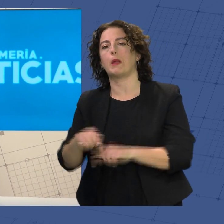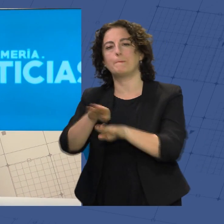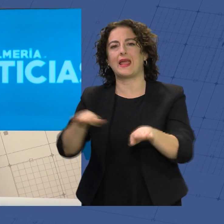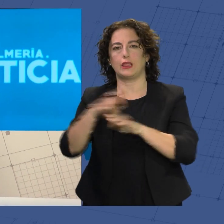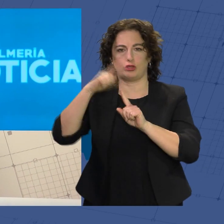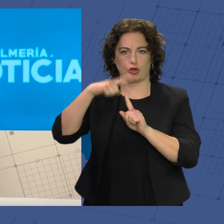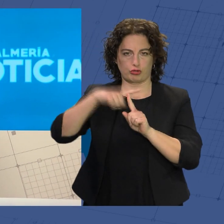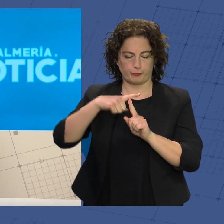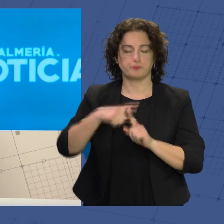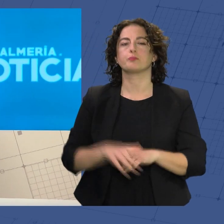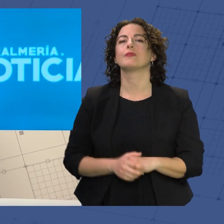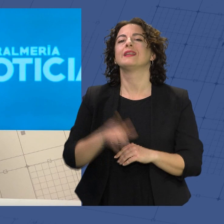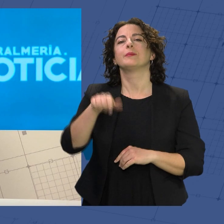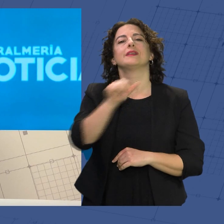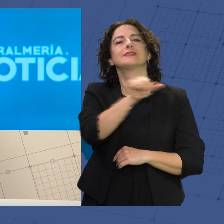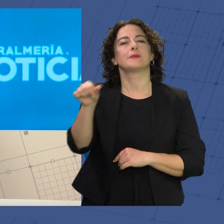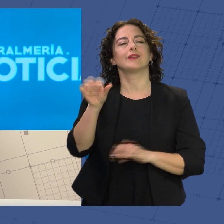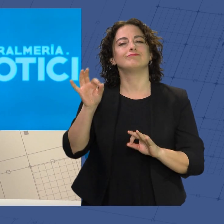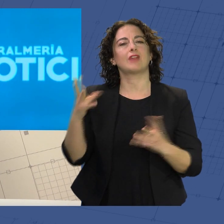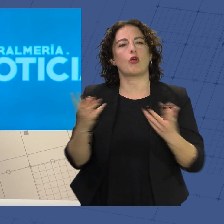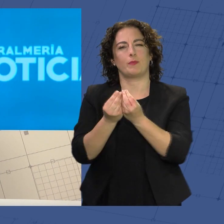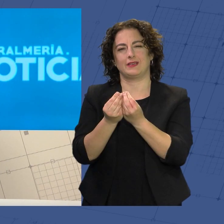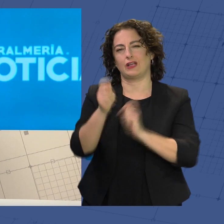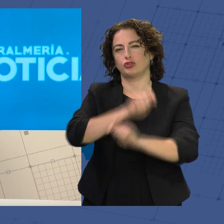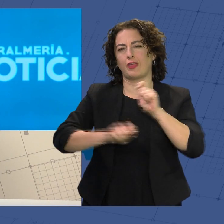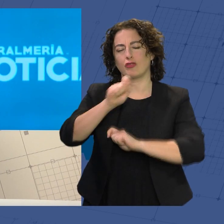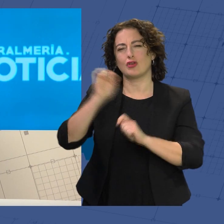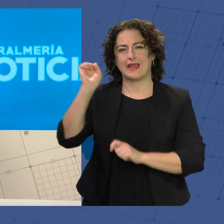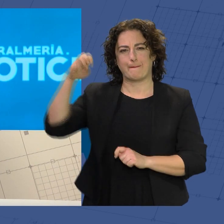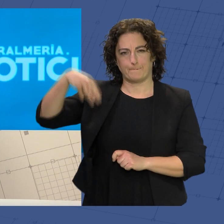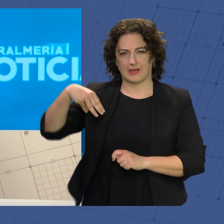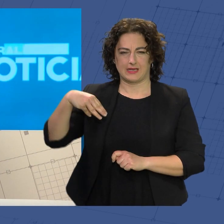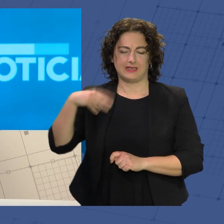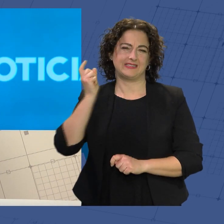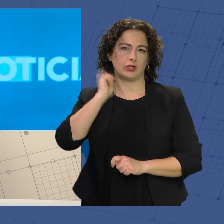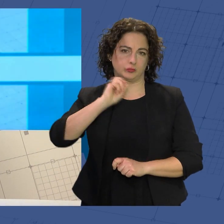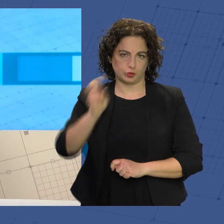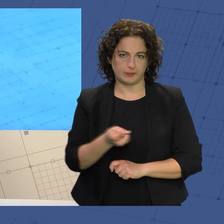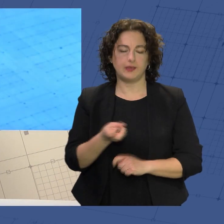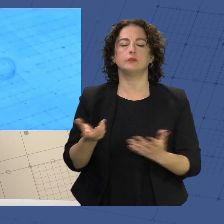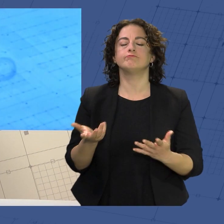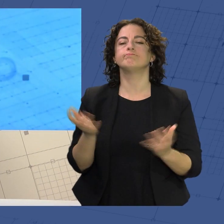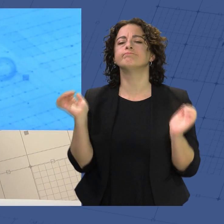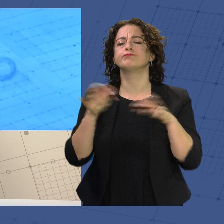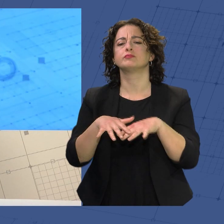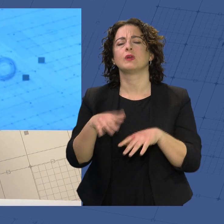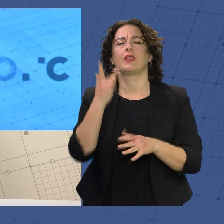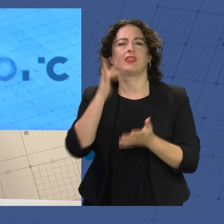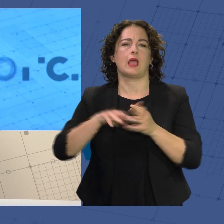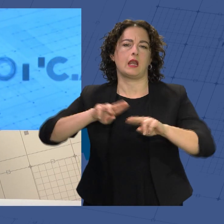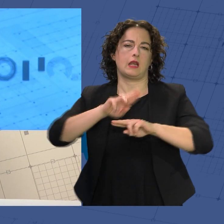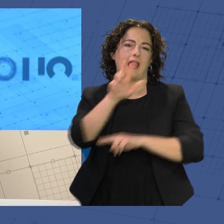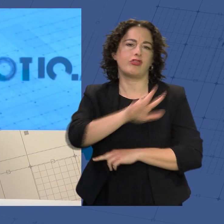También esta semana hemos acompañado a la Asociación de Esclerosis Múltiple, que se ha concentrado por el Día Nacional de esta Enfermedad